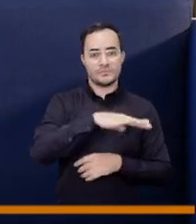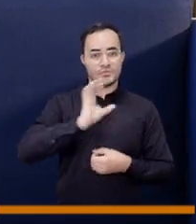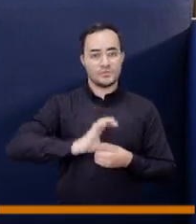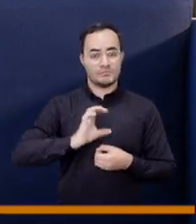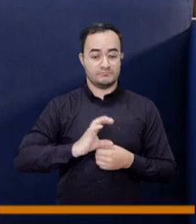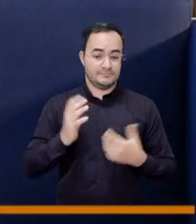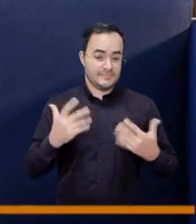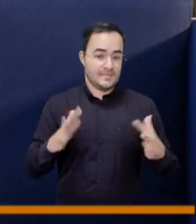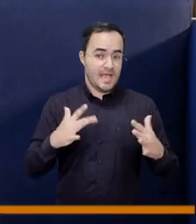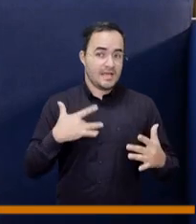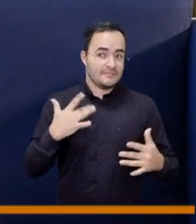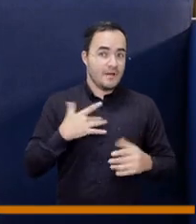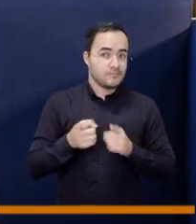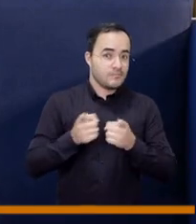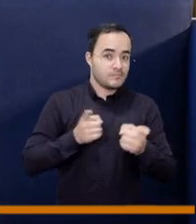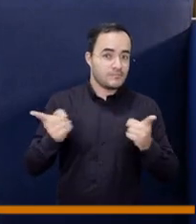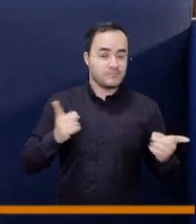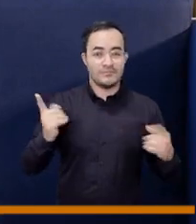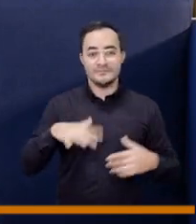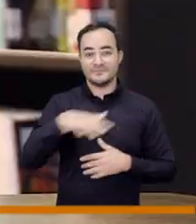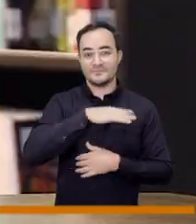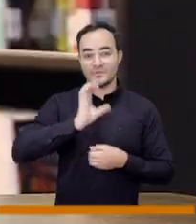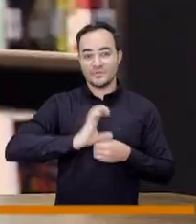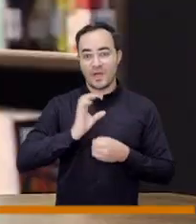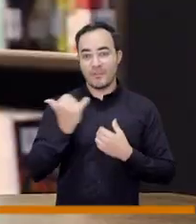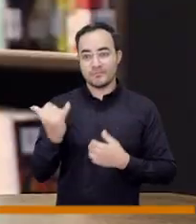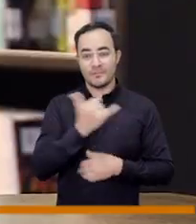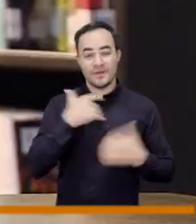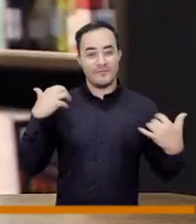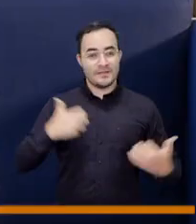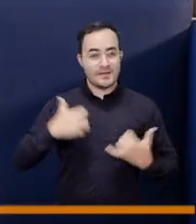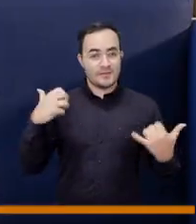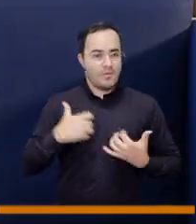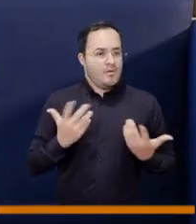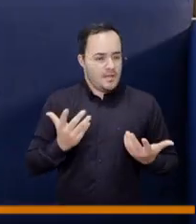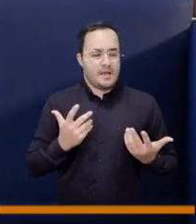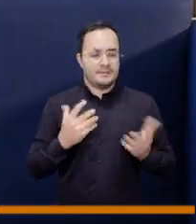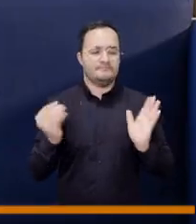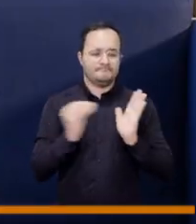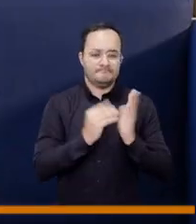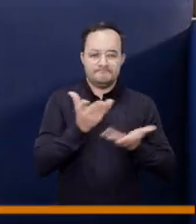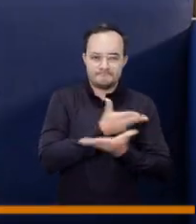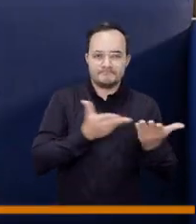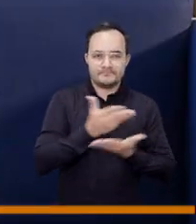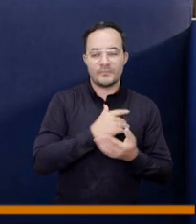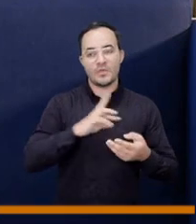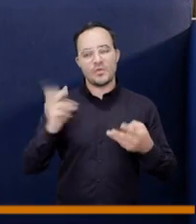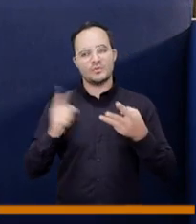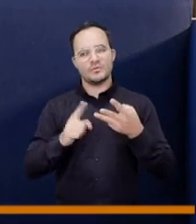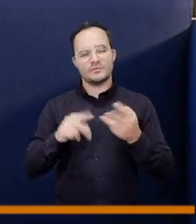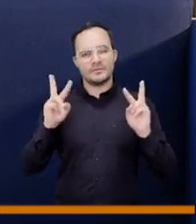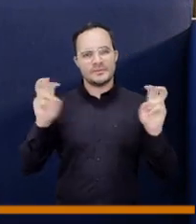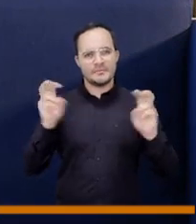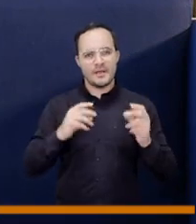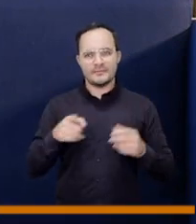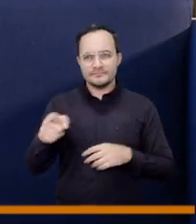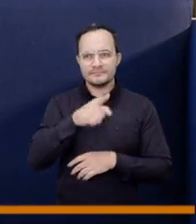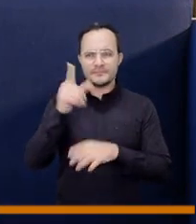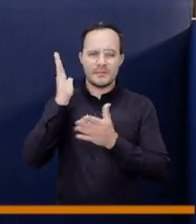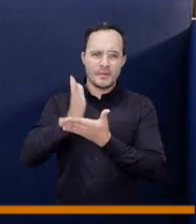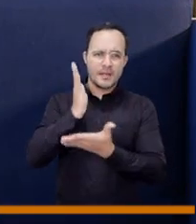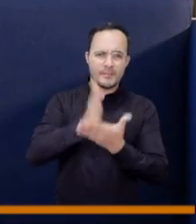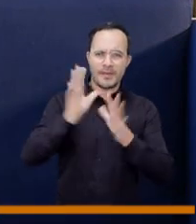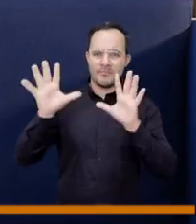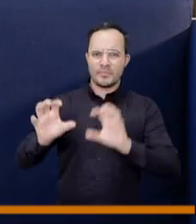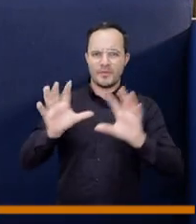ya de hecho así se siente en la ciudad y finalmente uno de mantenimiento preventivo todo nuestro enfoque